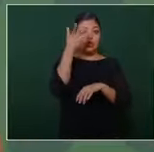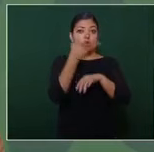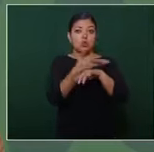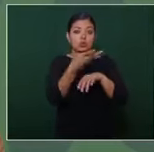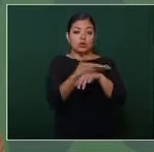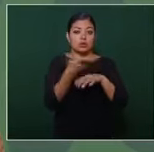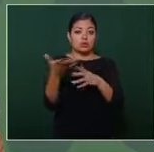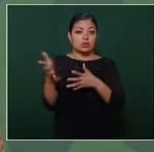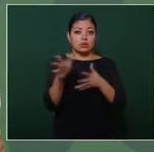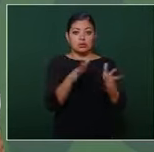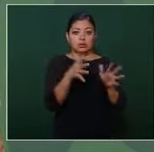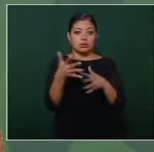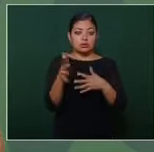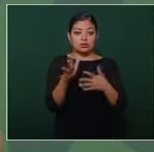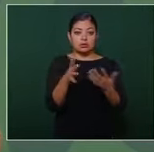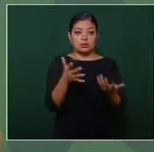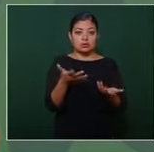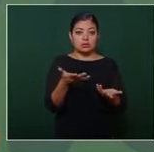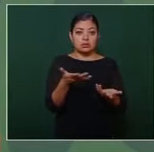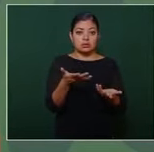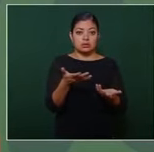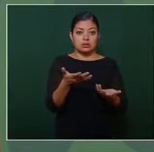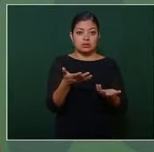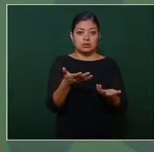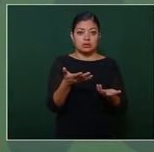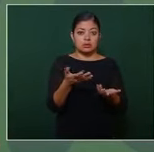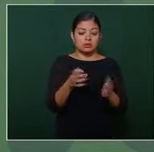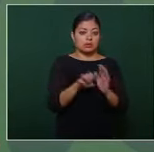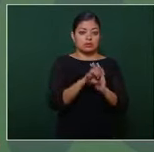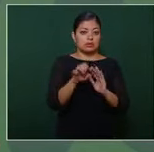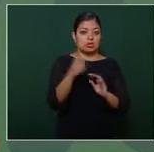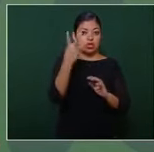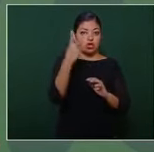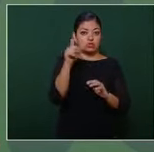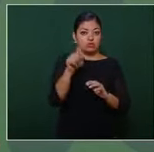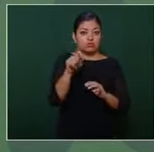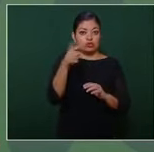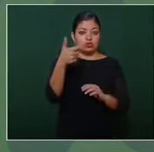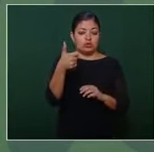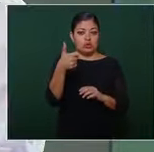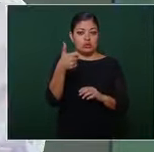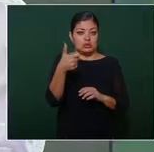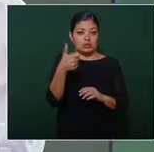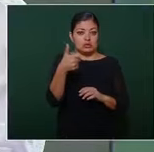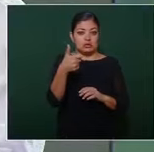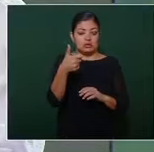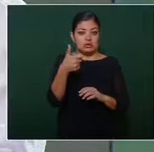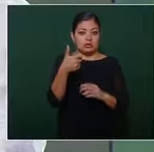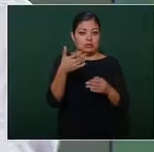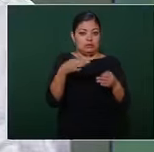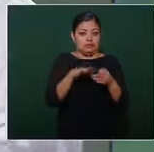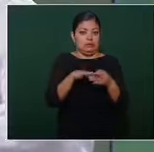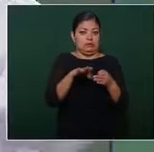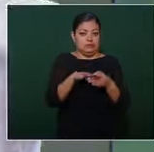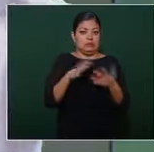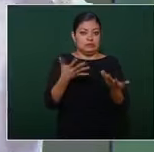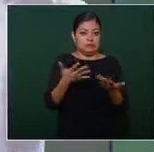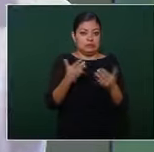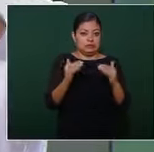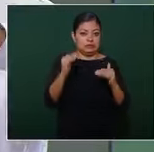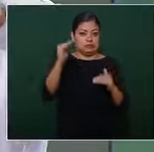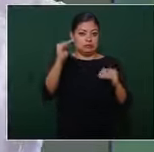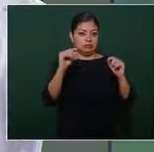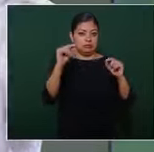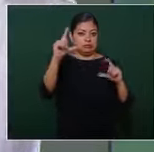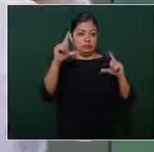está como está a razón de 2.6 aproximadamente en energético